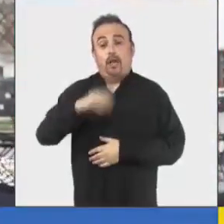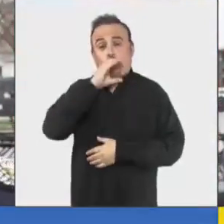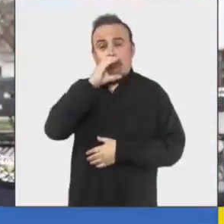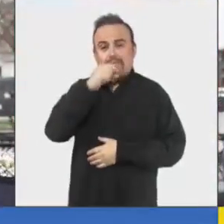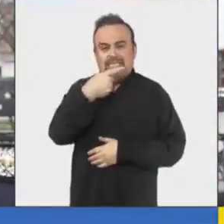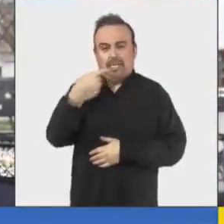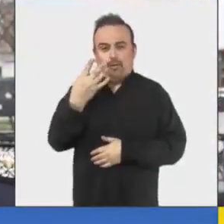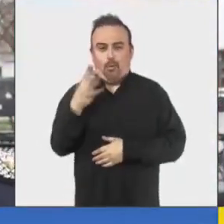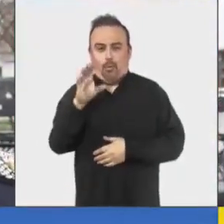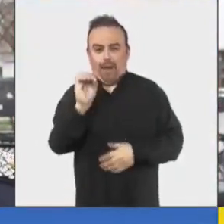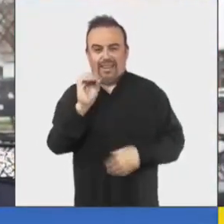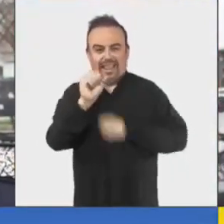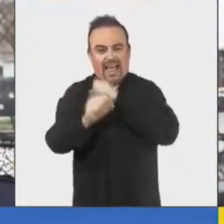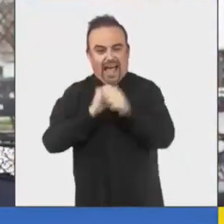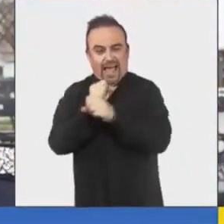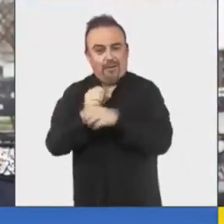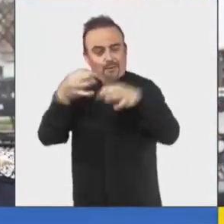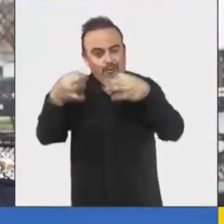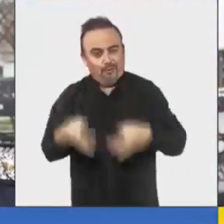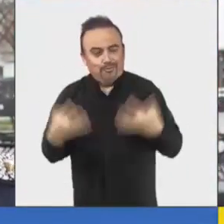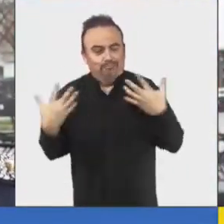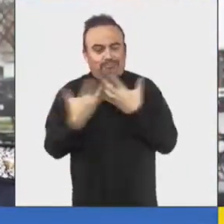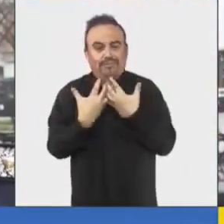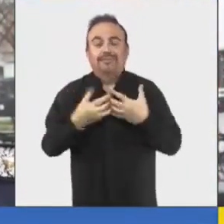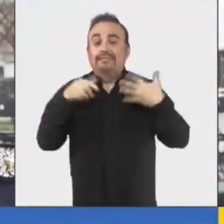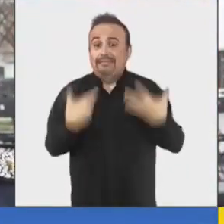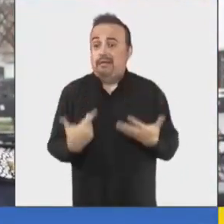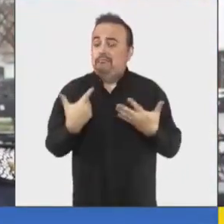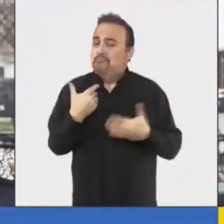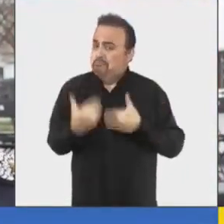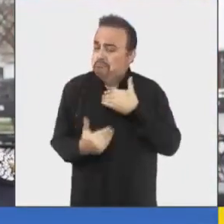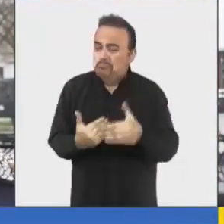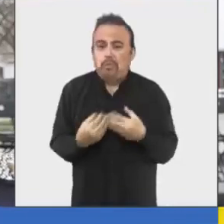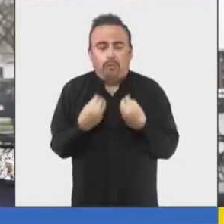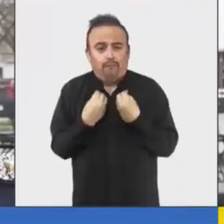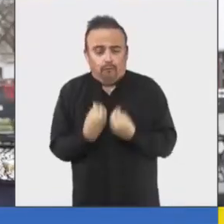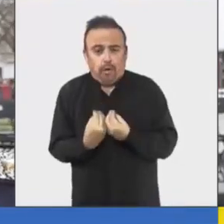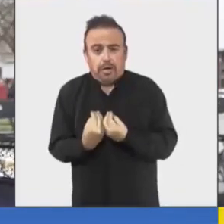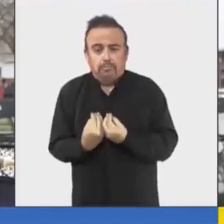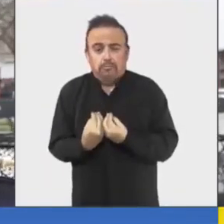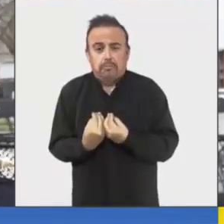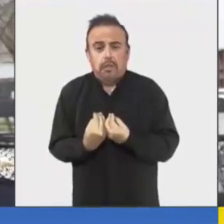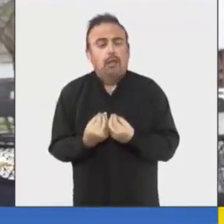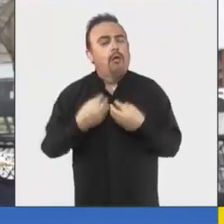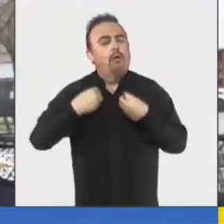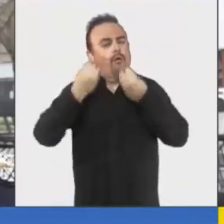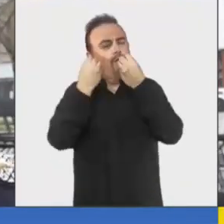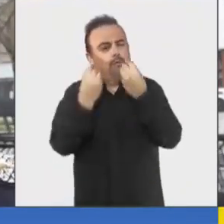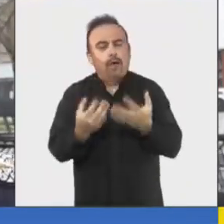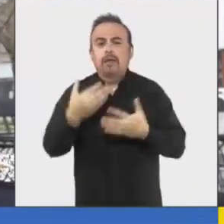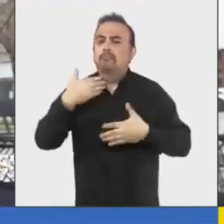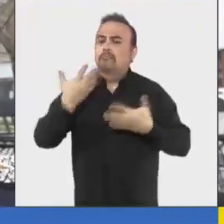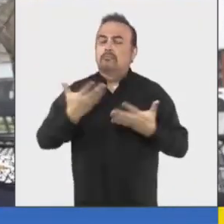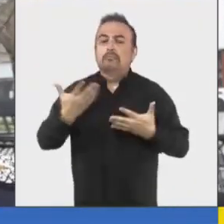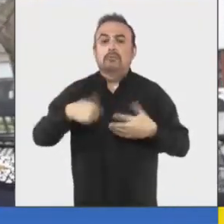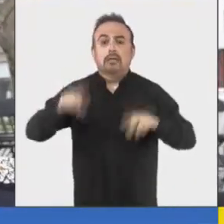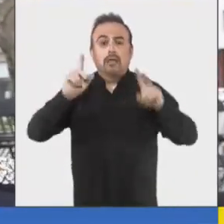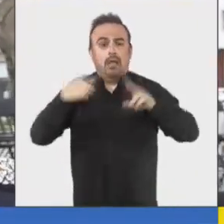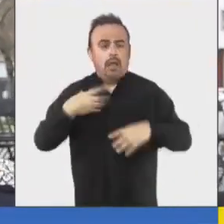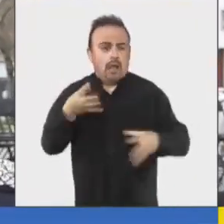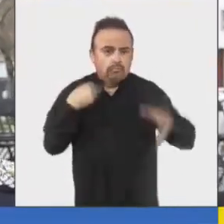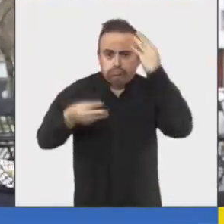Concepción, en un buen pie, en un buen pie, estamos en condiciones muy buenas en lo que tiene que ver con la